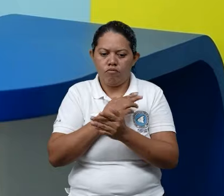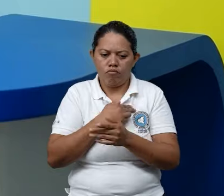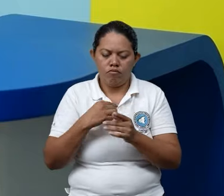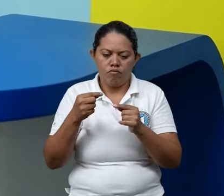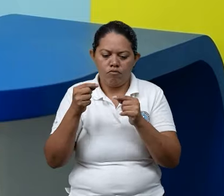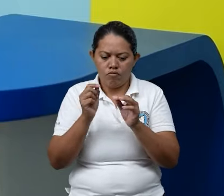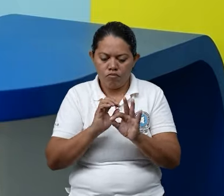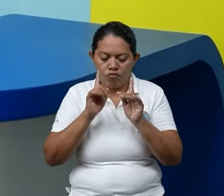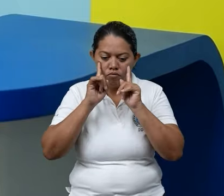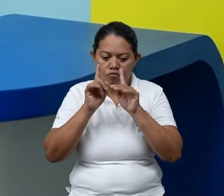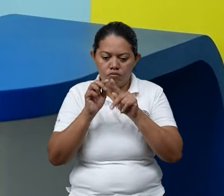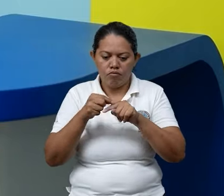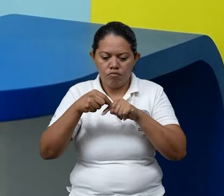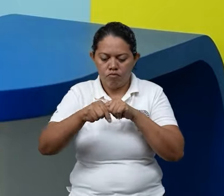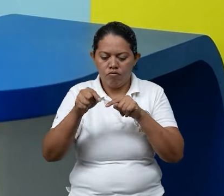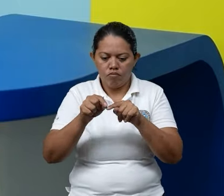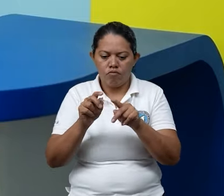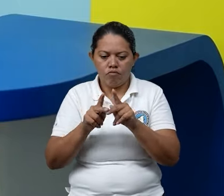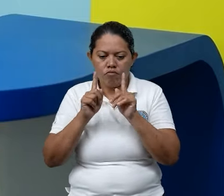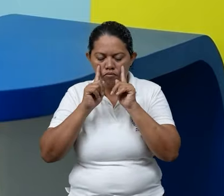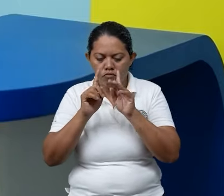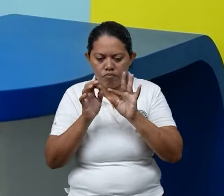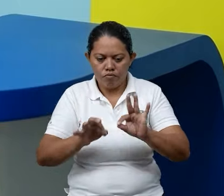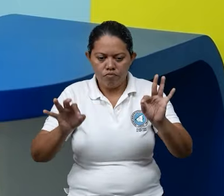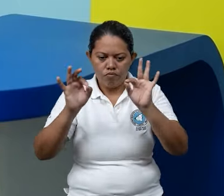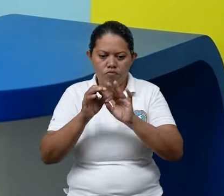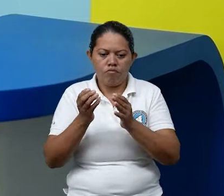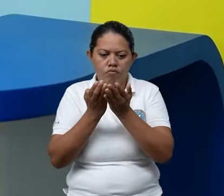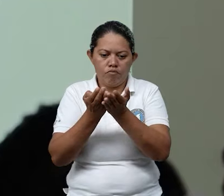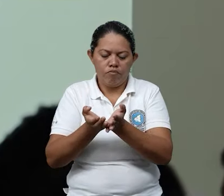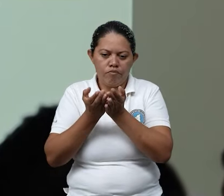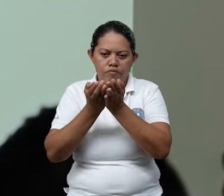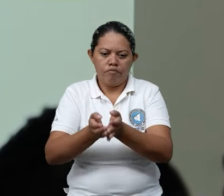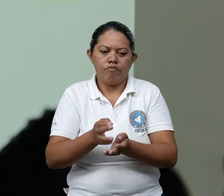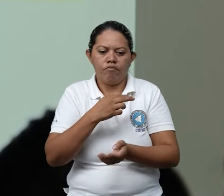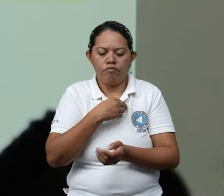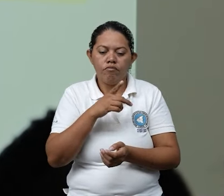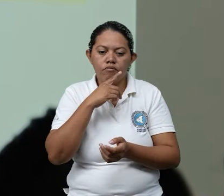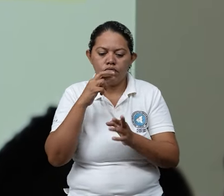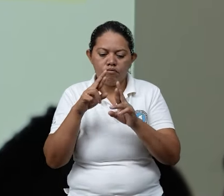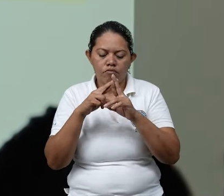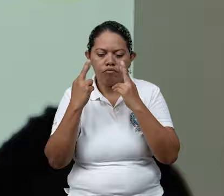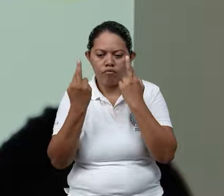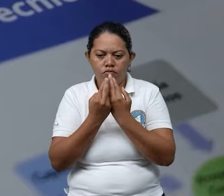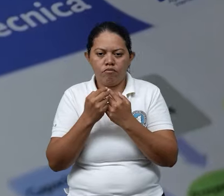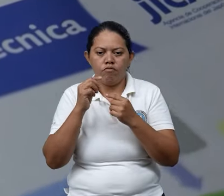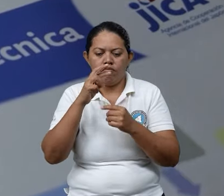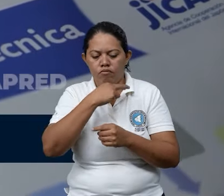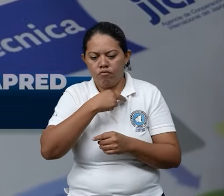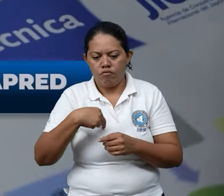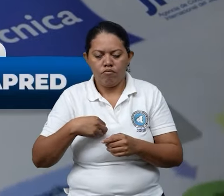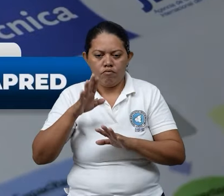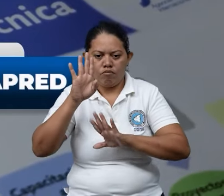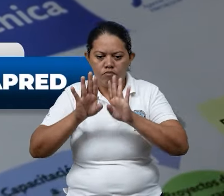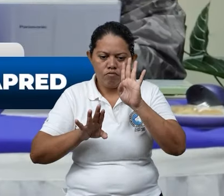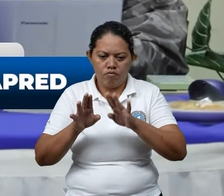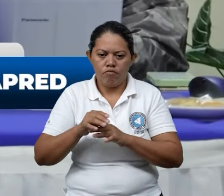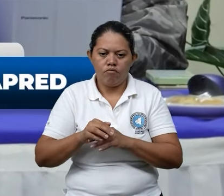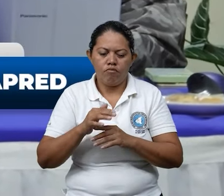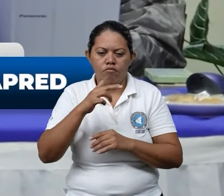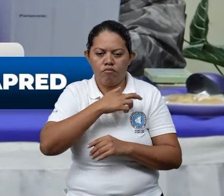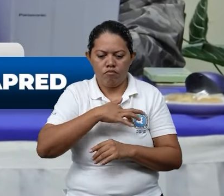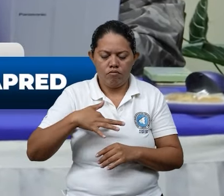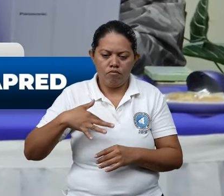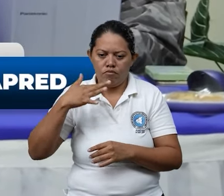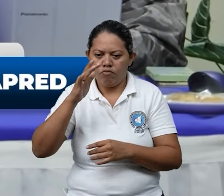municipios seguros y resilientes a fenómenos costeros en la reunión participaron representantes de la embajada de